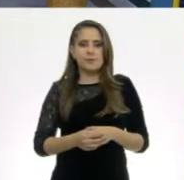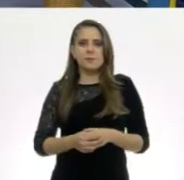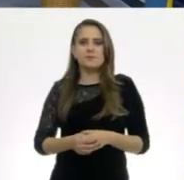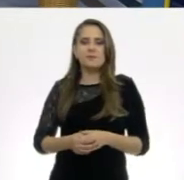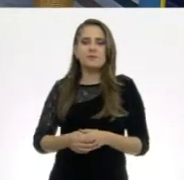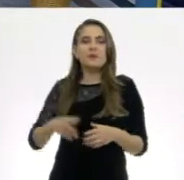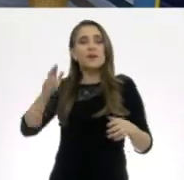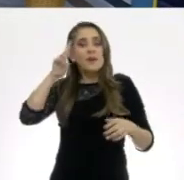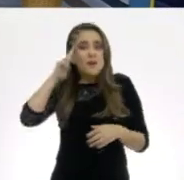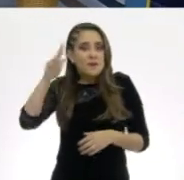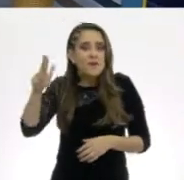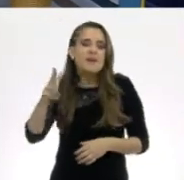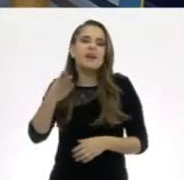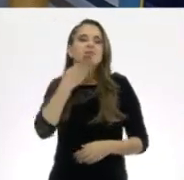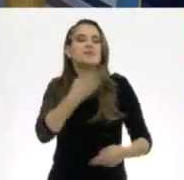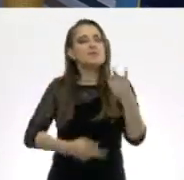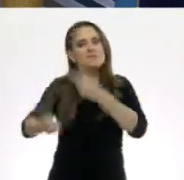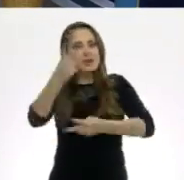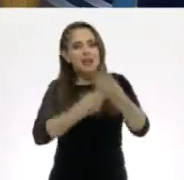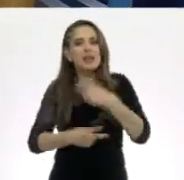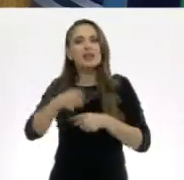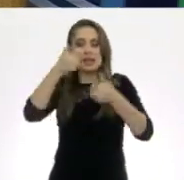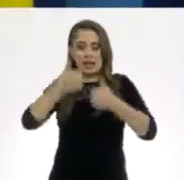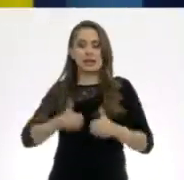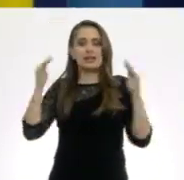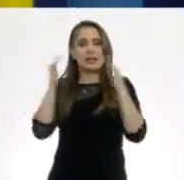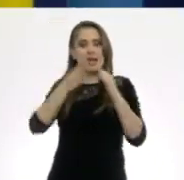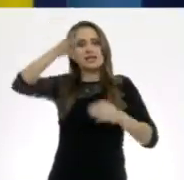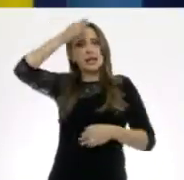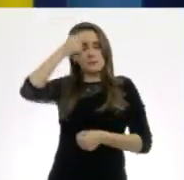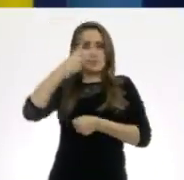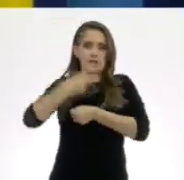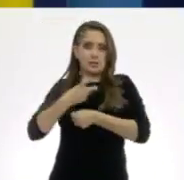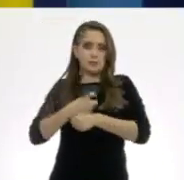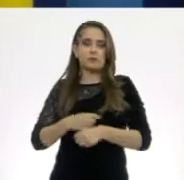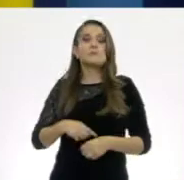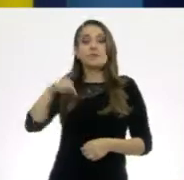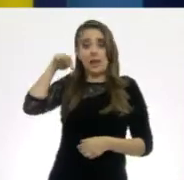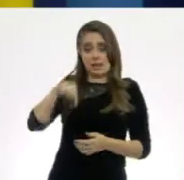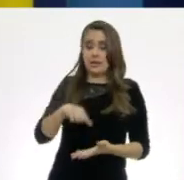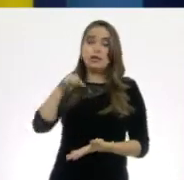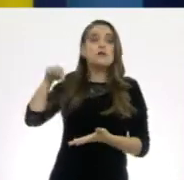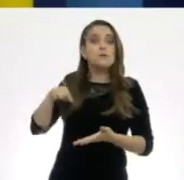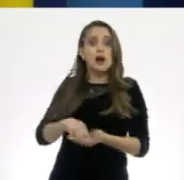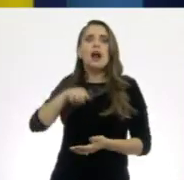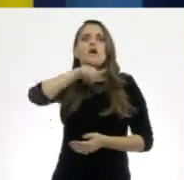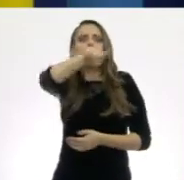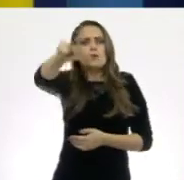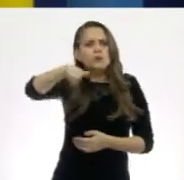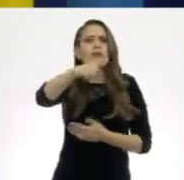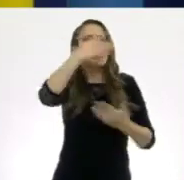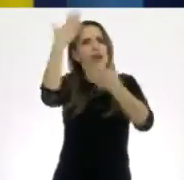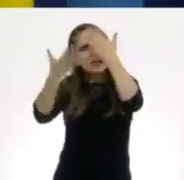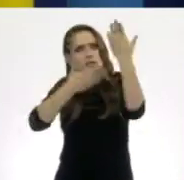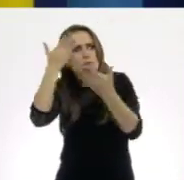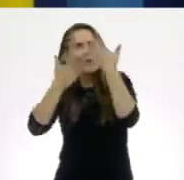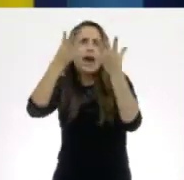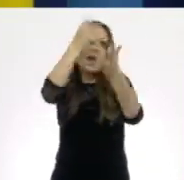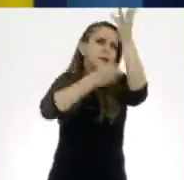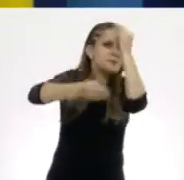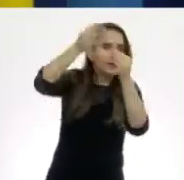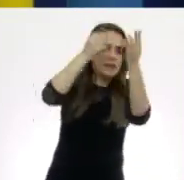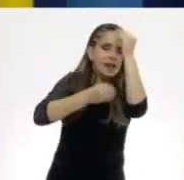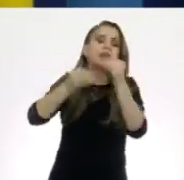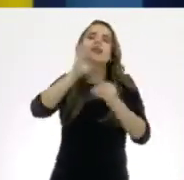¡Hola! Les damos la bienvenida a Aprende en Casa 2, un espacio en el que vamos a poder estudiar y divertirnos desde nuestros hogares.